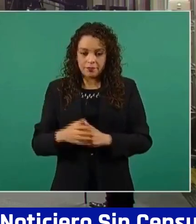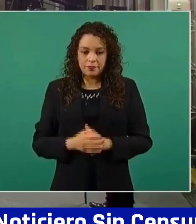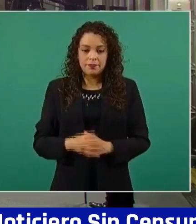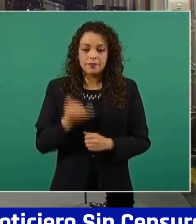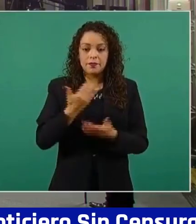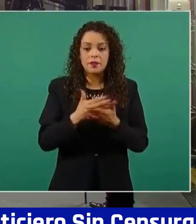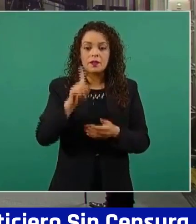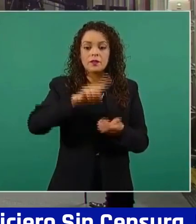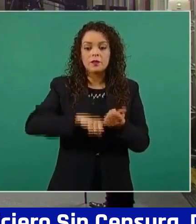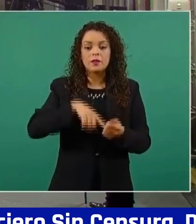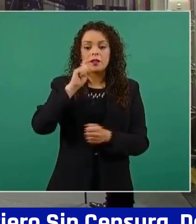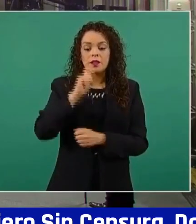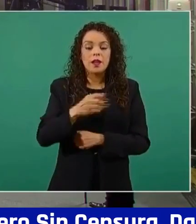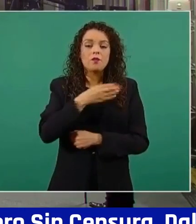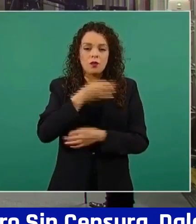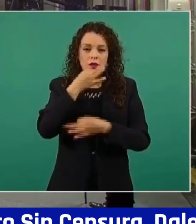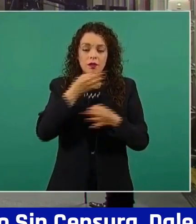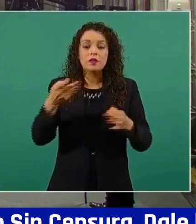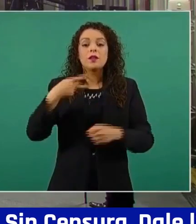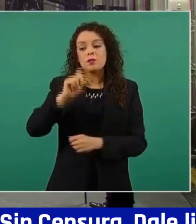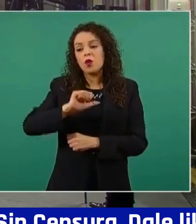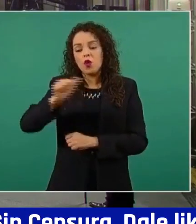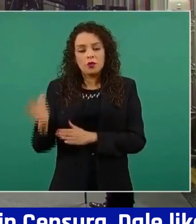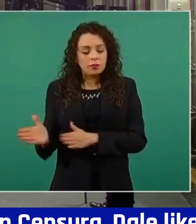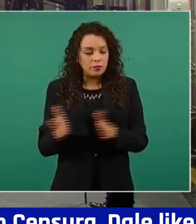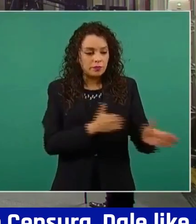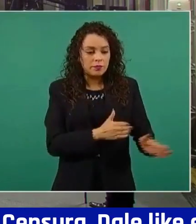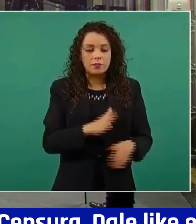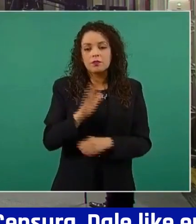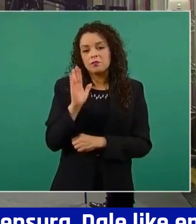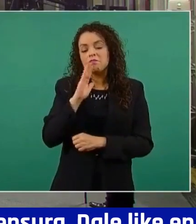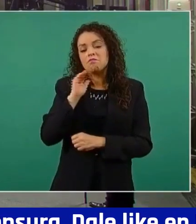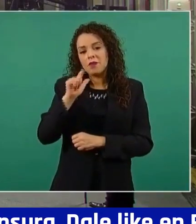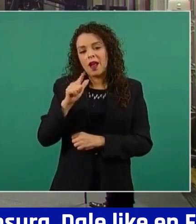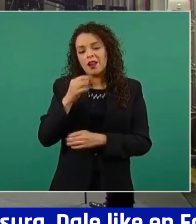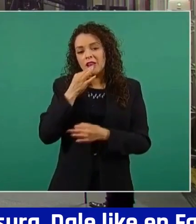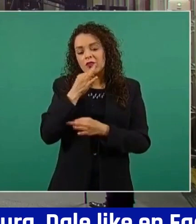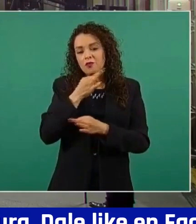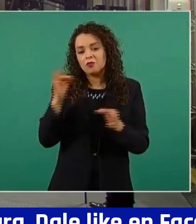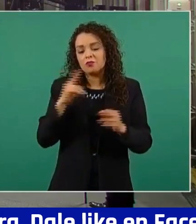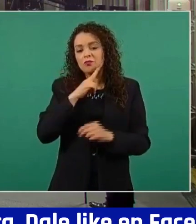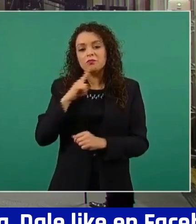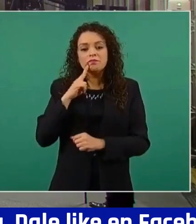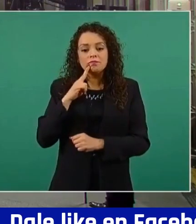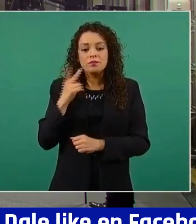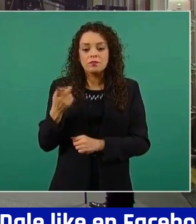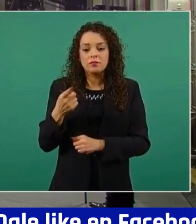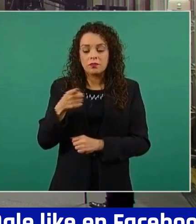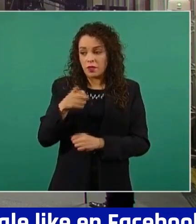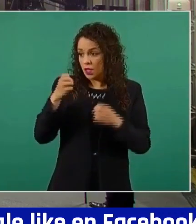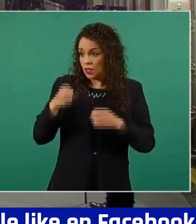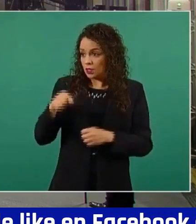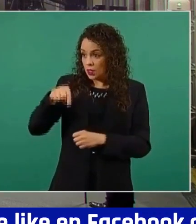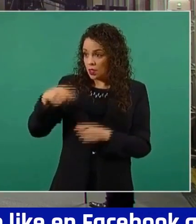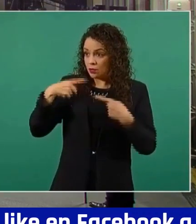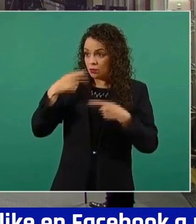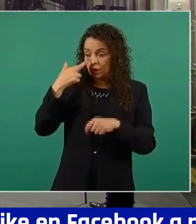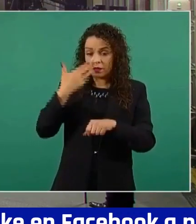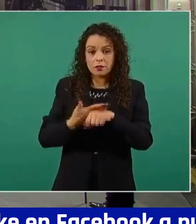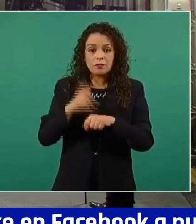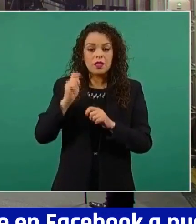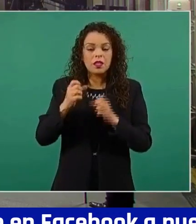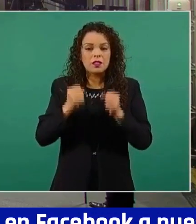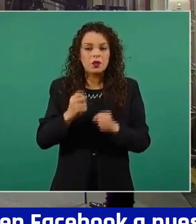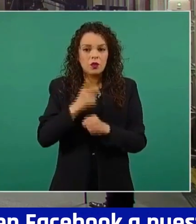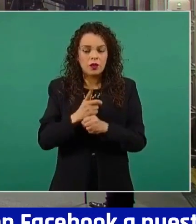las noticias, las económicas. Lamentablemente hay malas noticias. Yo quiero aprovechar que están aquí los responsables de seguridad para plantear el tema.